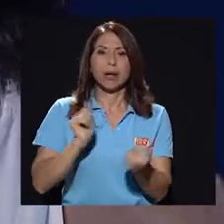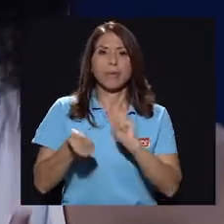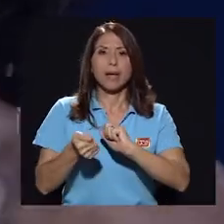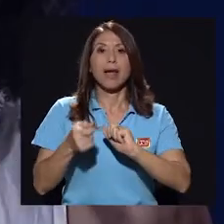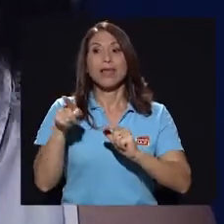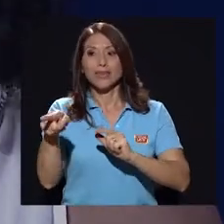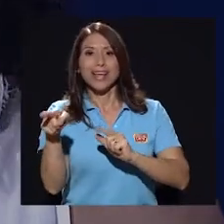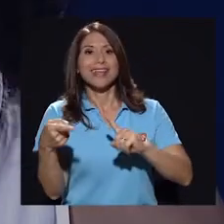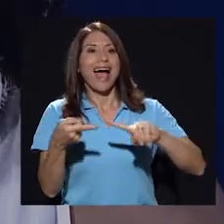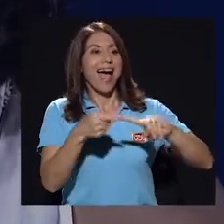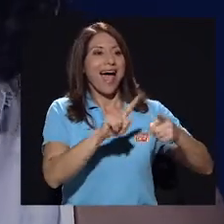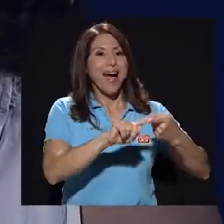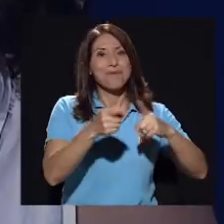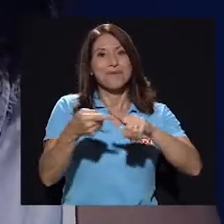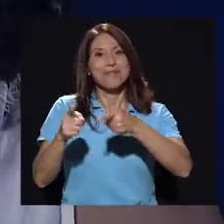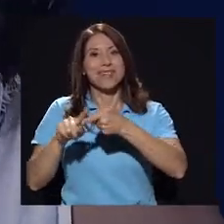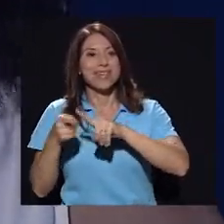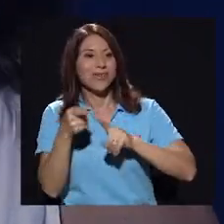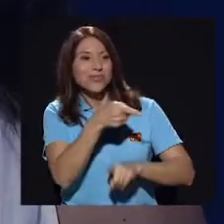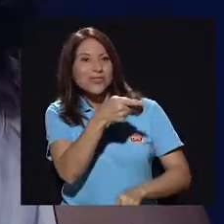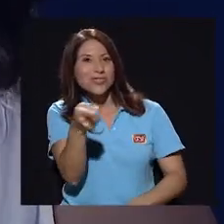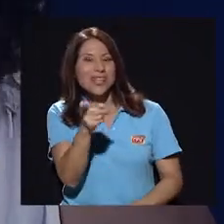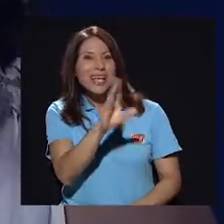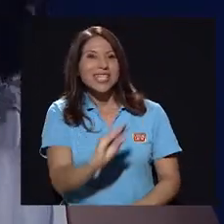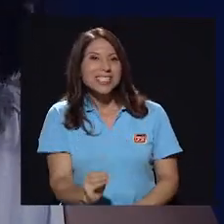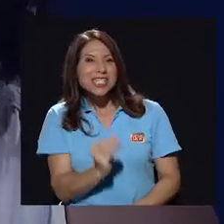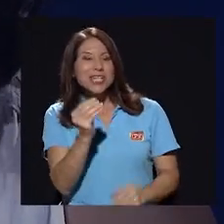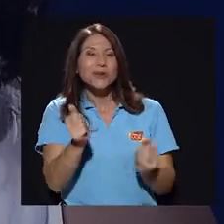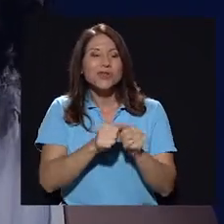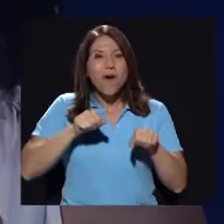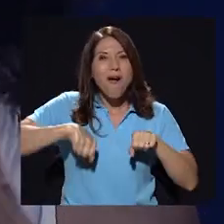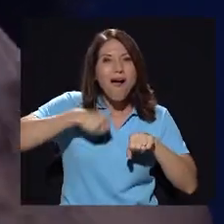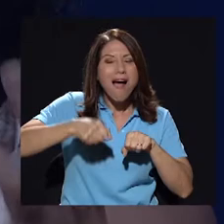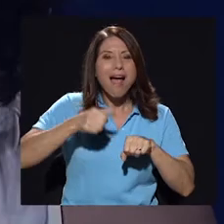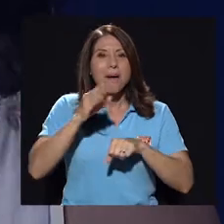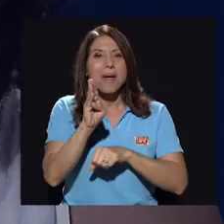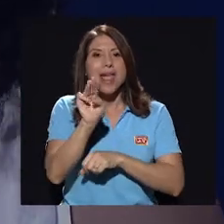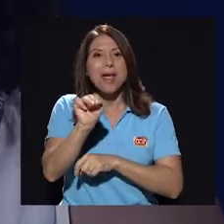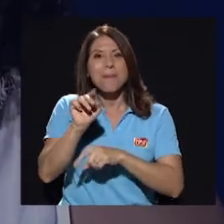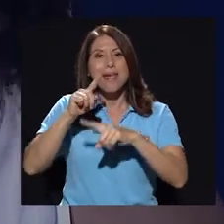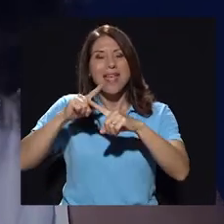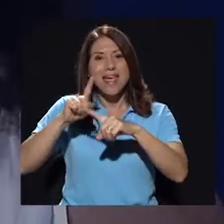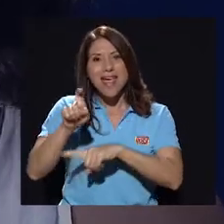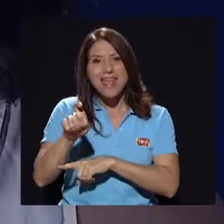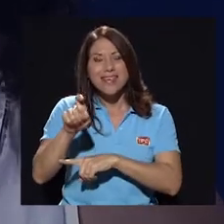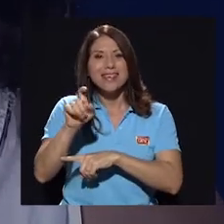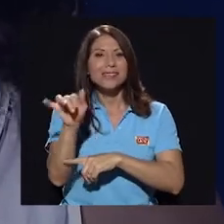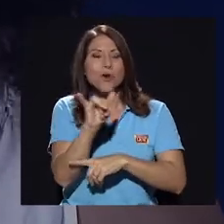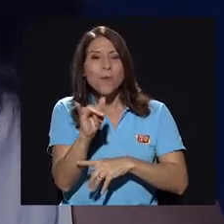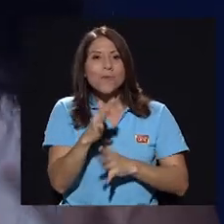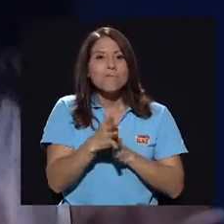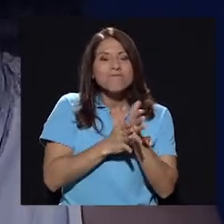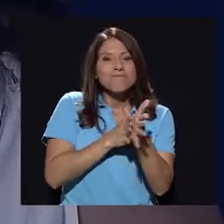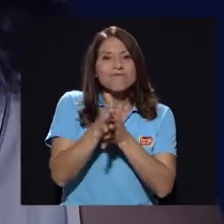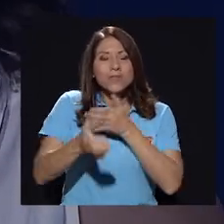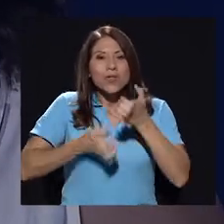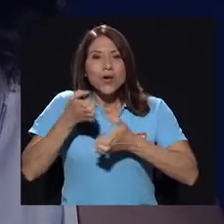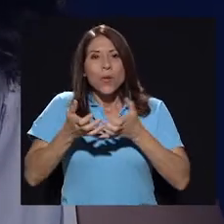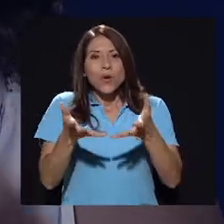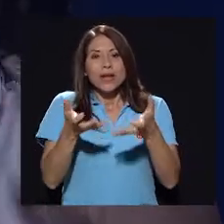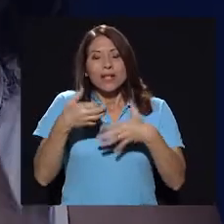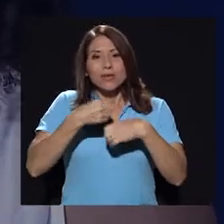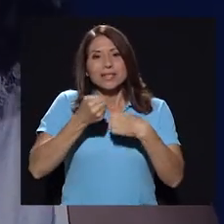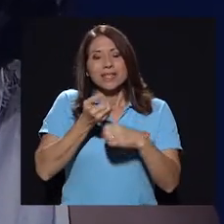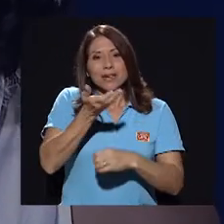por eso tiene como estos amigos que son como chicos que andan en BMX, que son como atrevidos, que están siempre, verdad, como queriendo